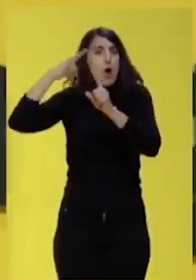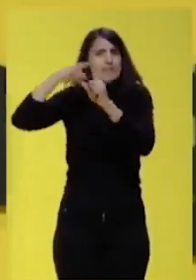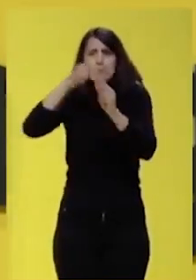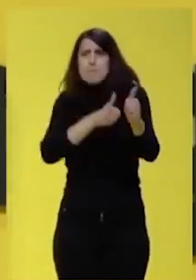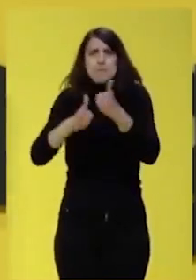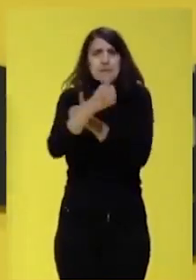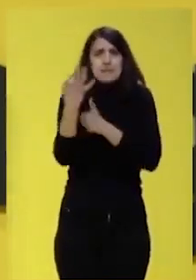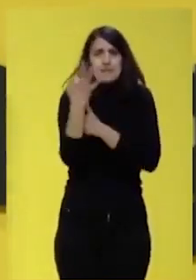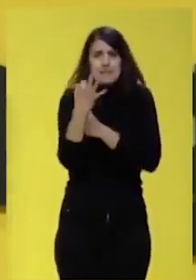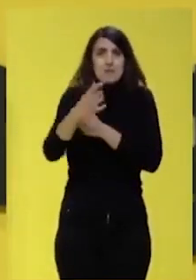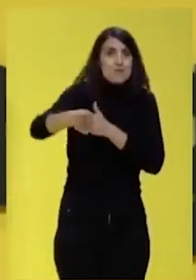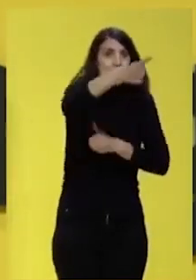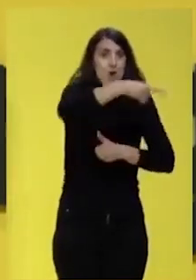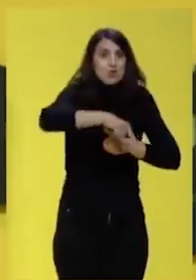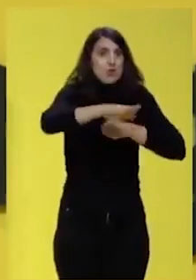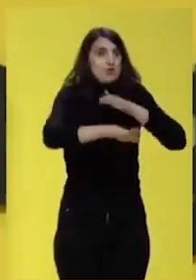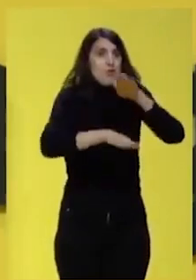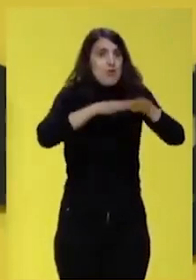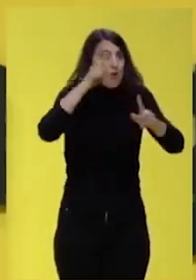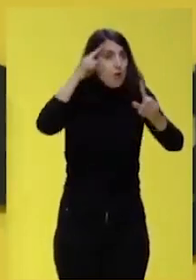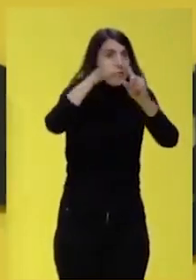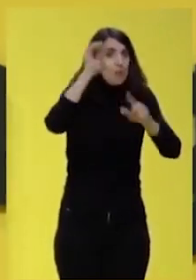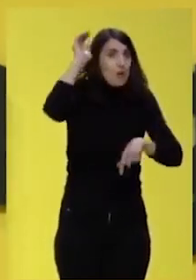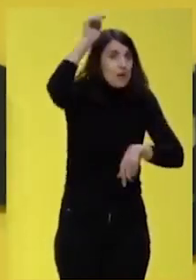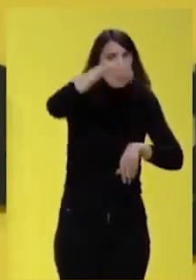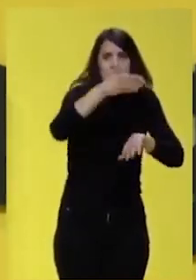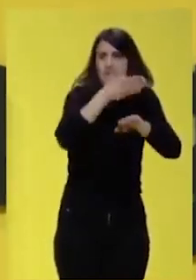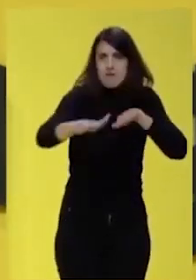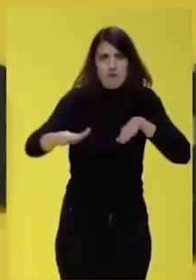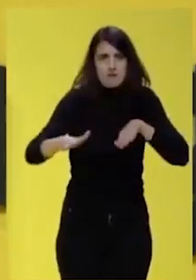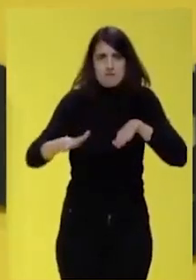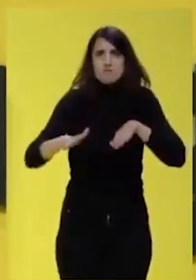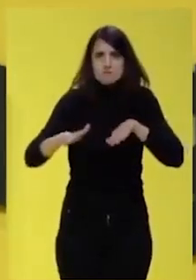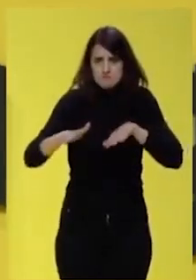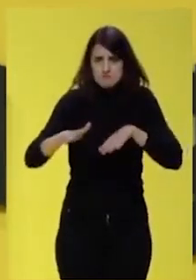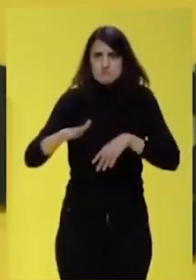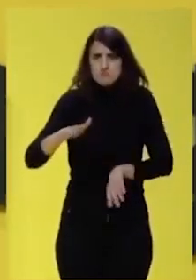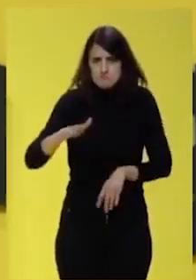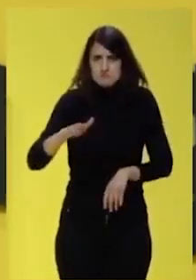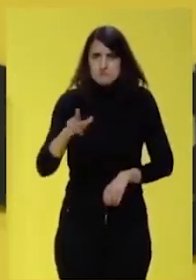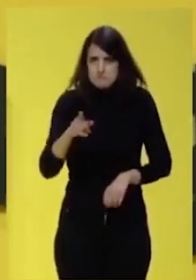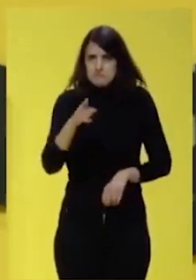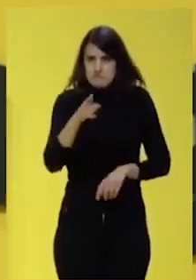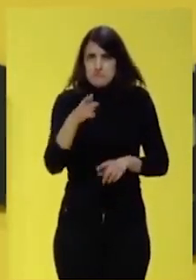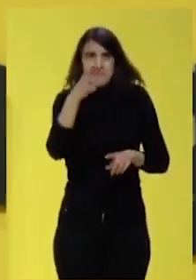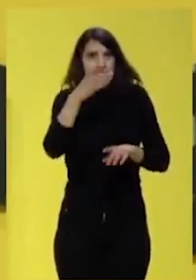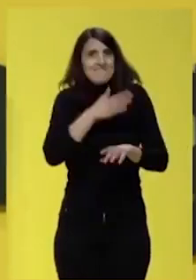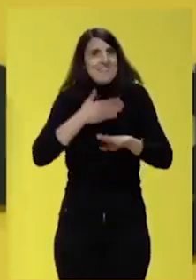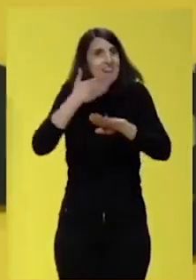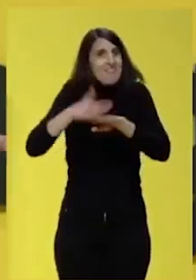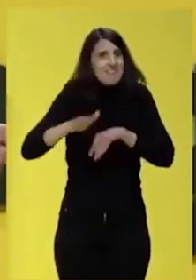Impedir que sigáis caminando hacia la proclamación de la República de Iguales, hacia la proclamación de una república